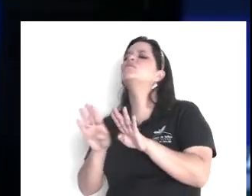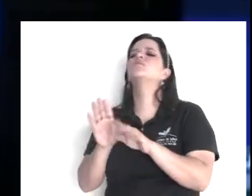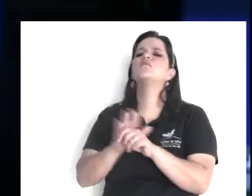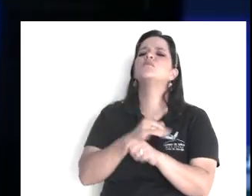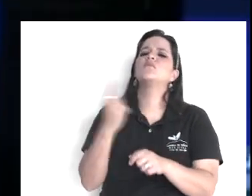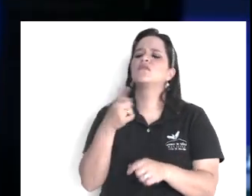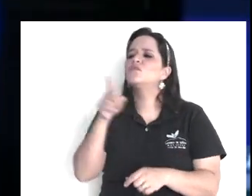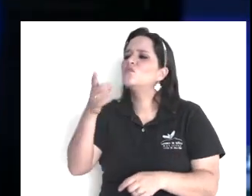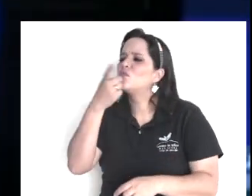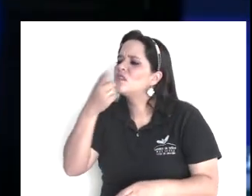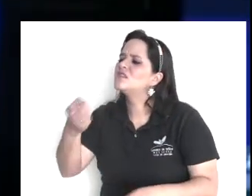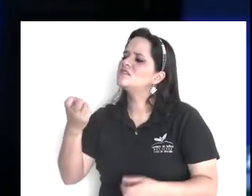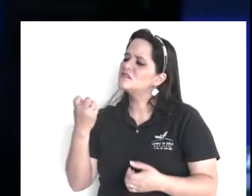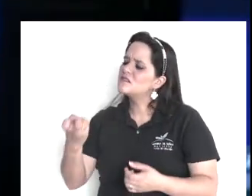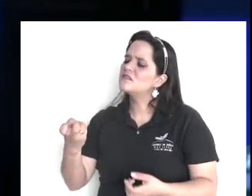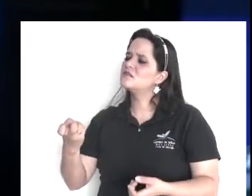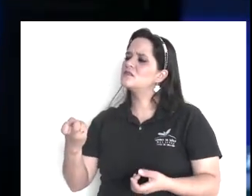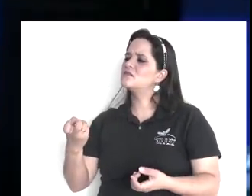lo peor que puedes hacer,